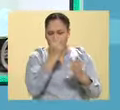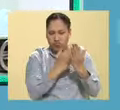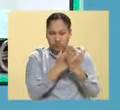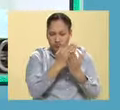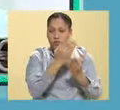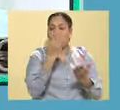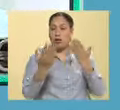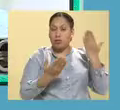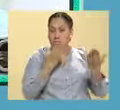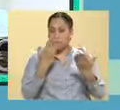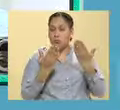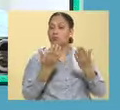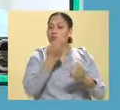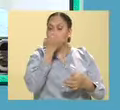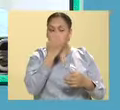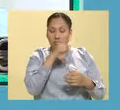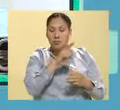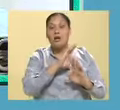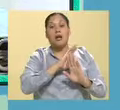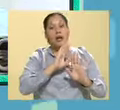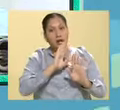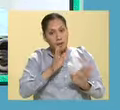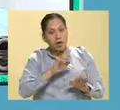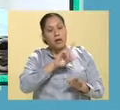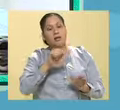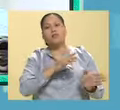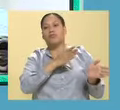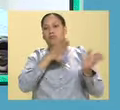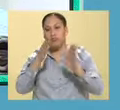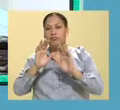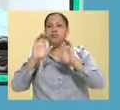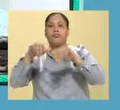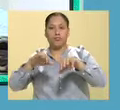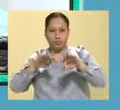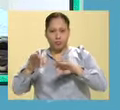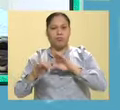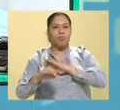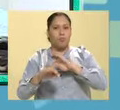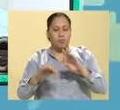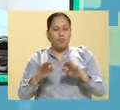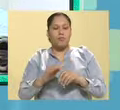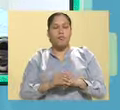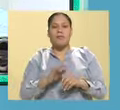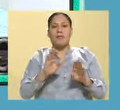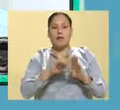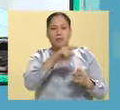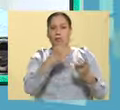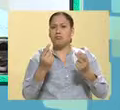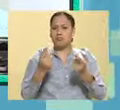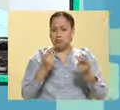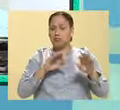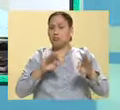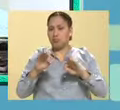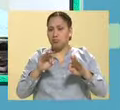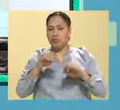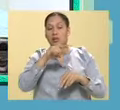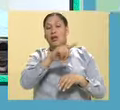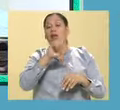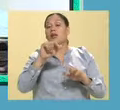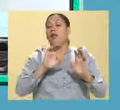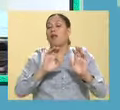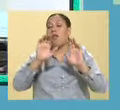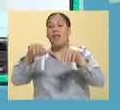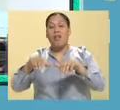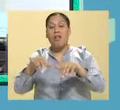como estudiante y que posteriormente ingrese a la sociedad como un ente productivo y no que ingrese